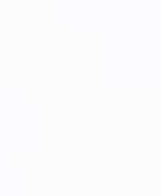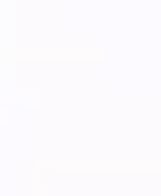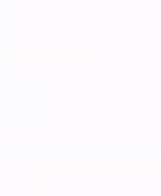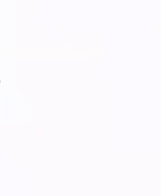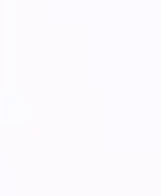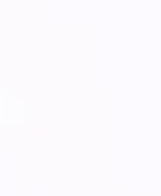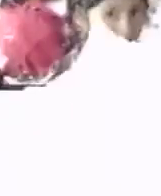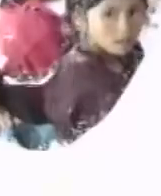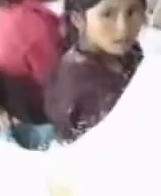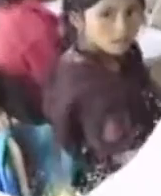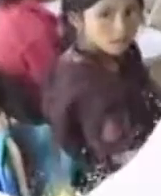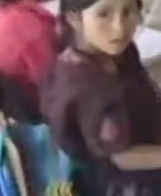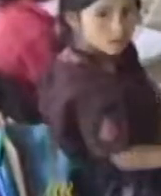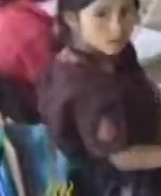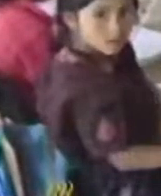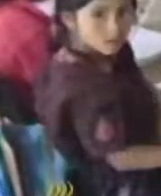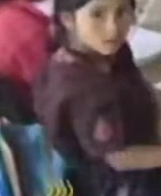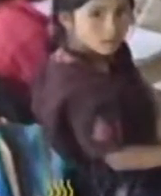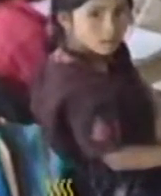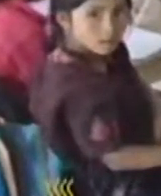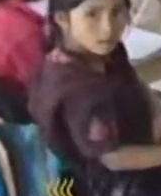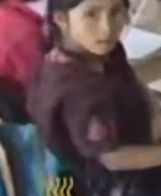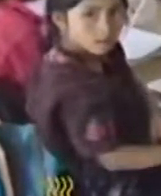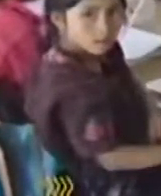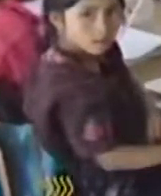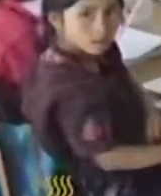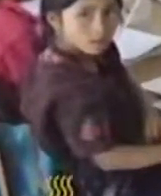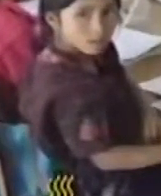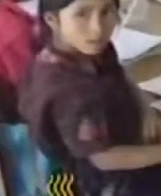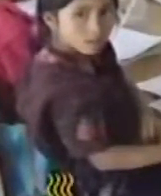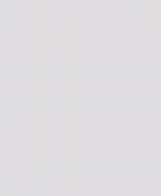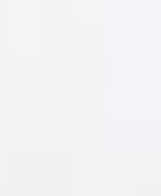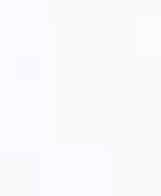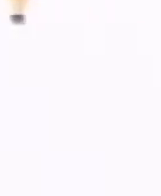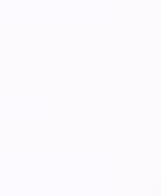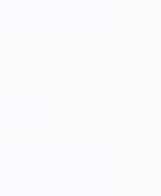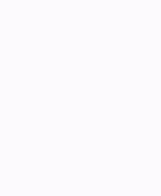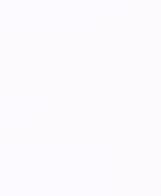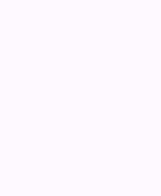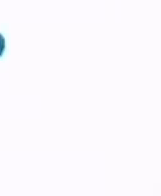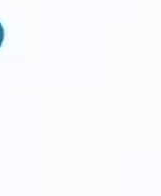A continuación, Comunicación y Lenguaje, Segundo Primaria.